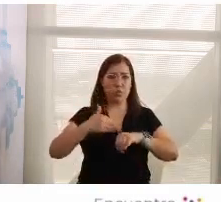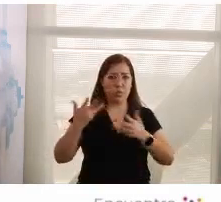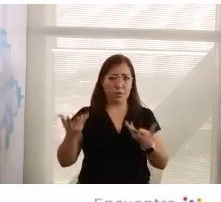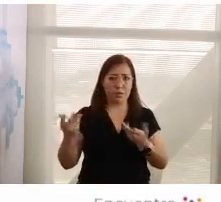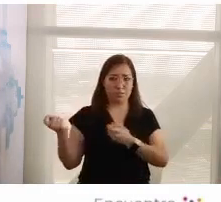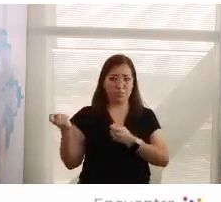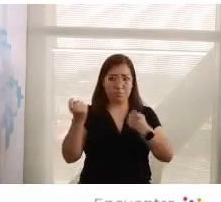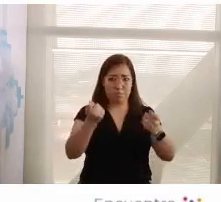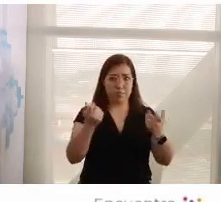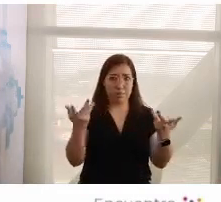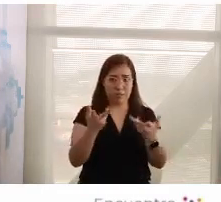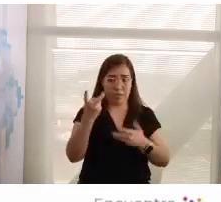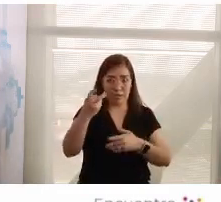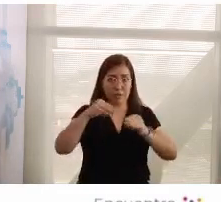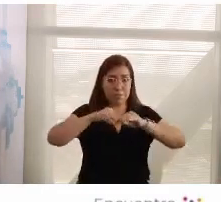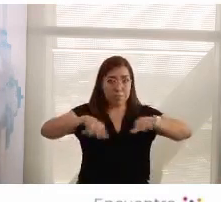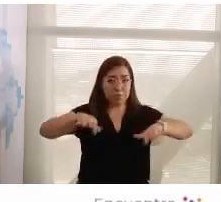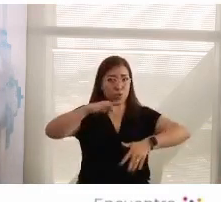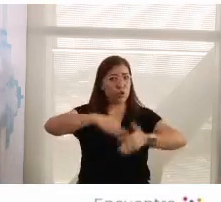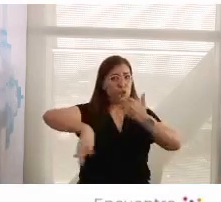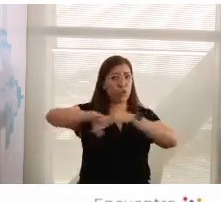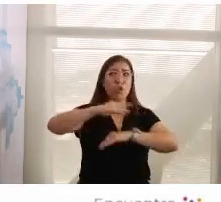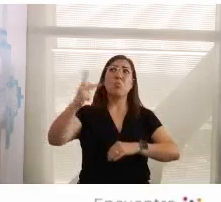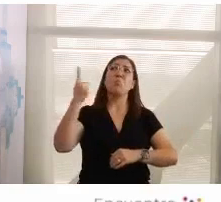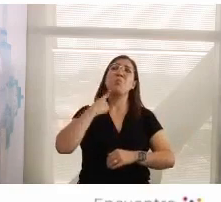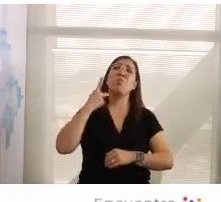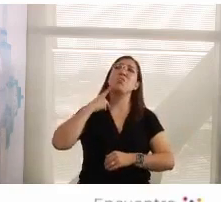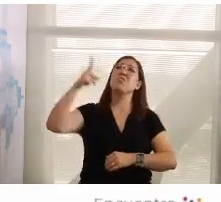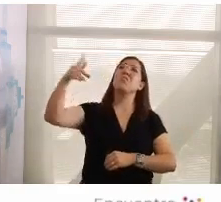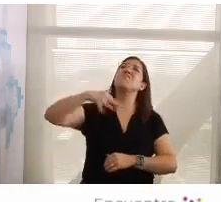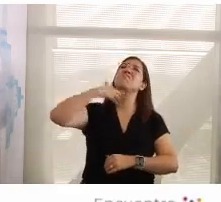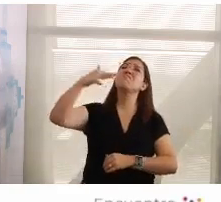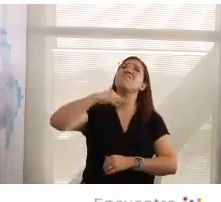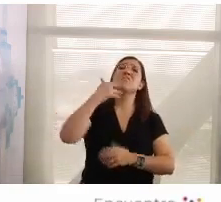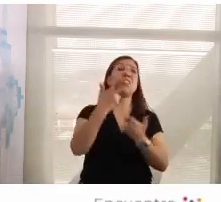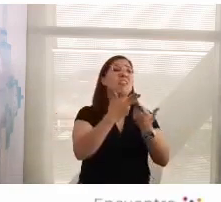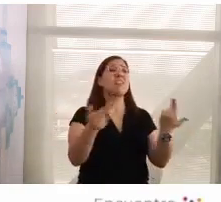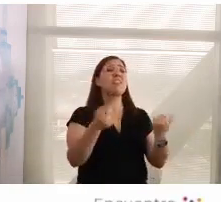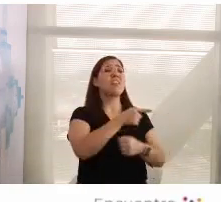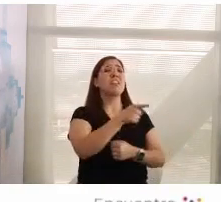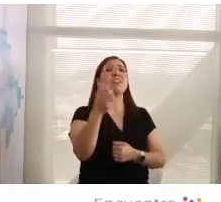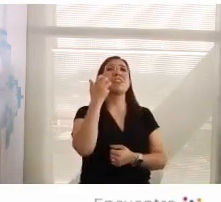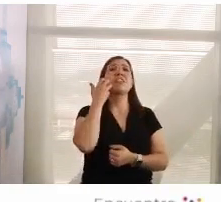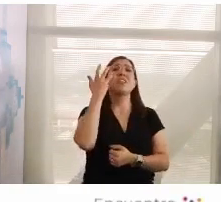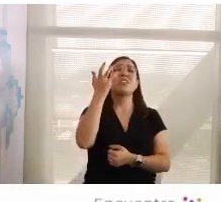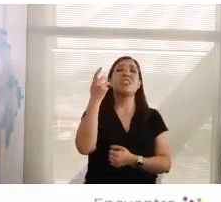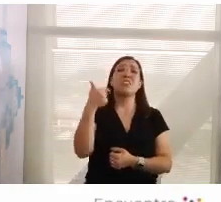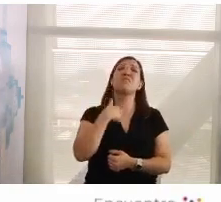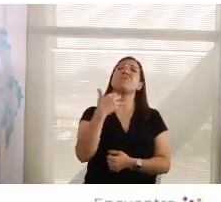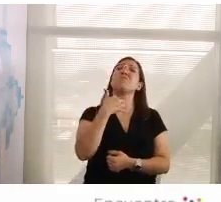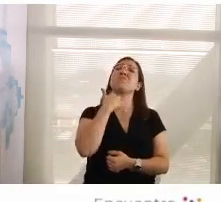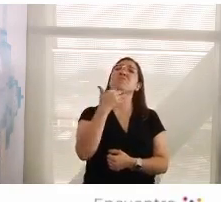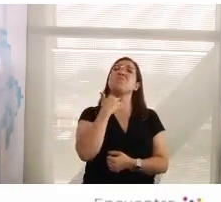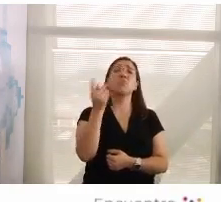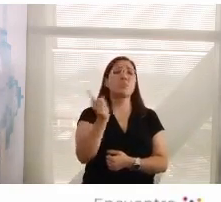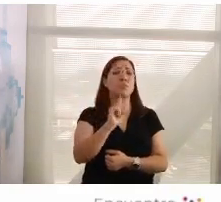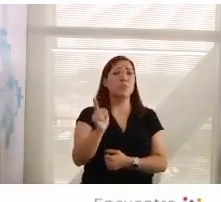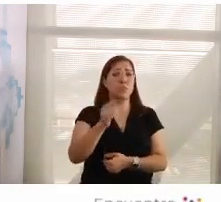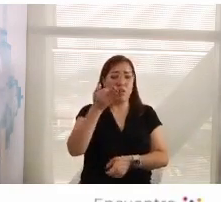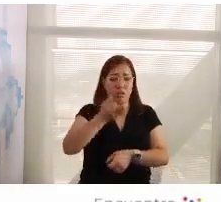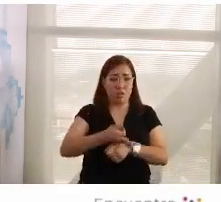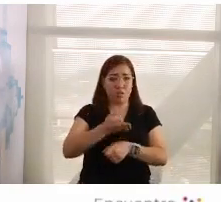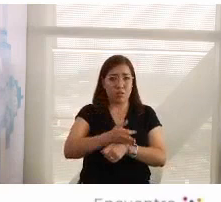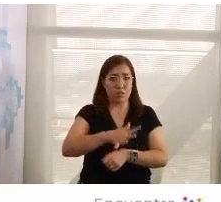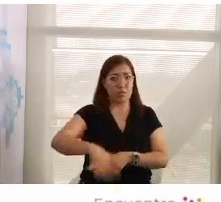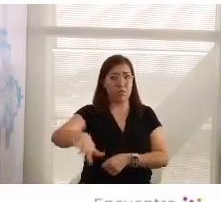es que ese mensaje de que todos los políticos son corruptos, entonces nadie quiere ser político porque no quiero que me juzguen como corrupto. En la sociedad civil ahorita